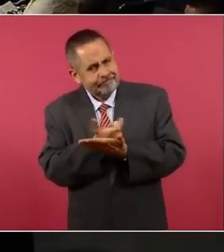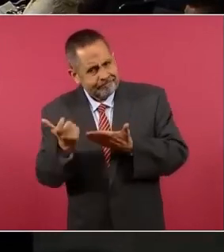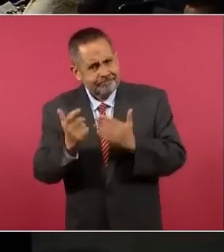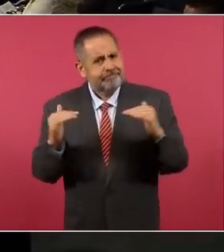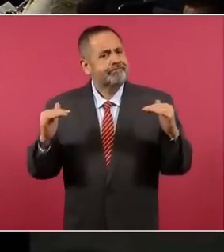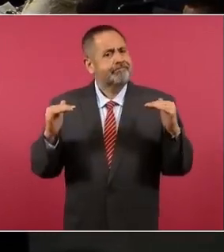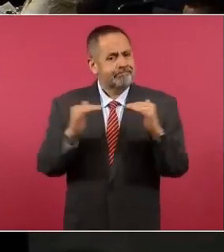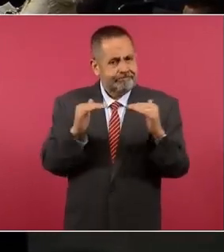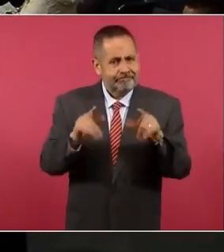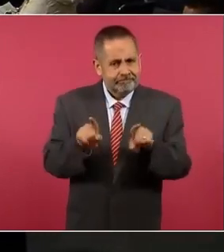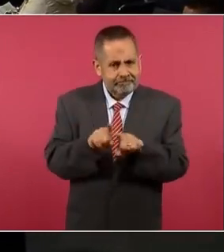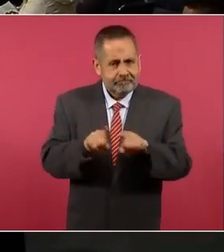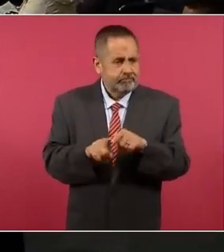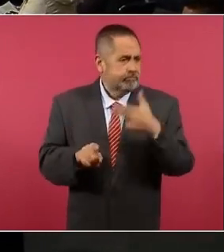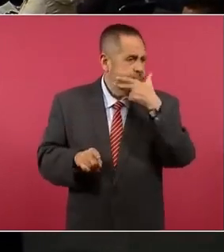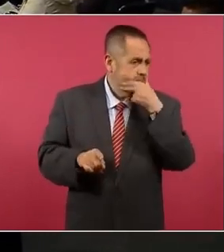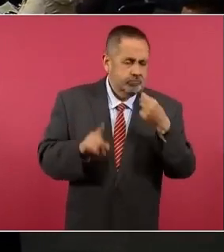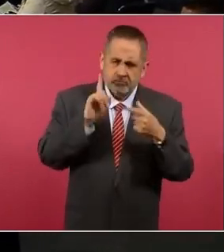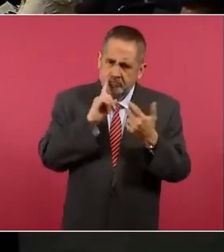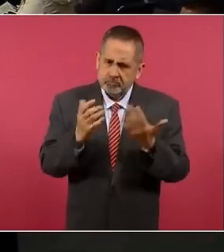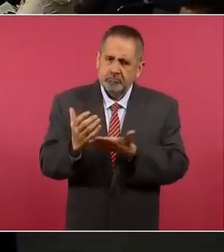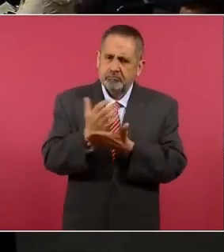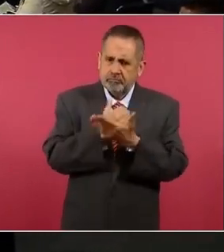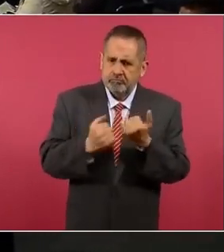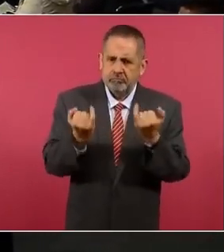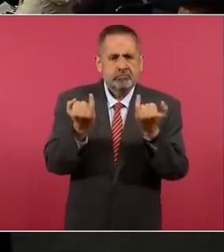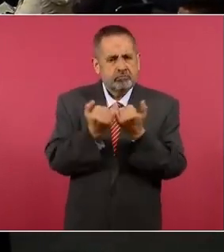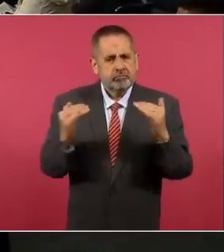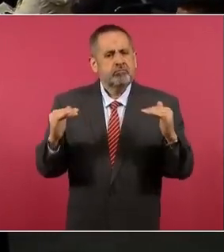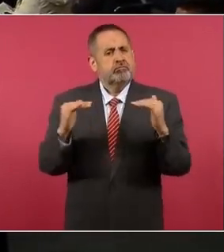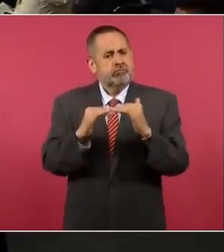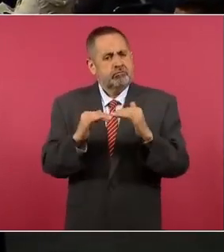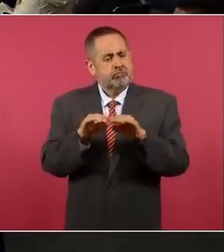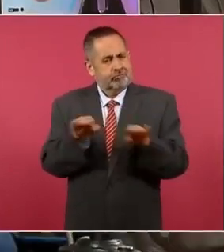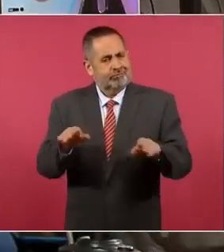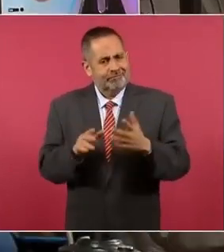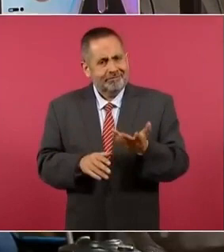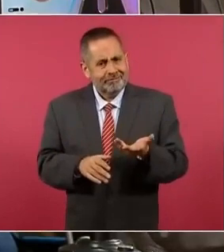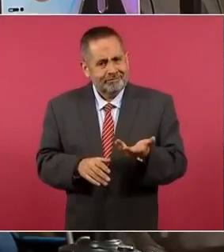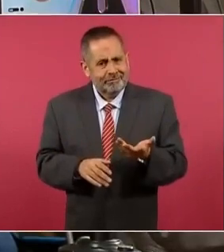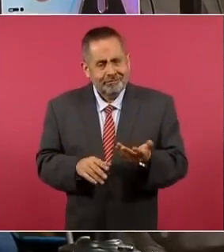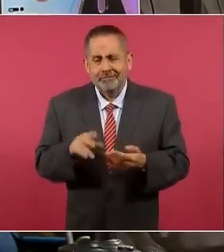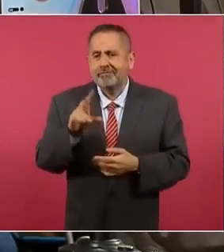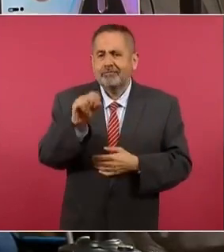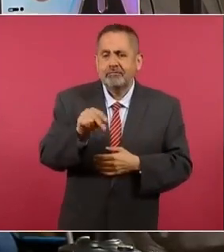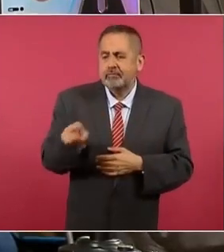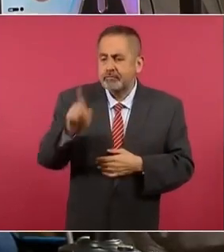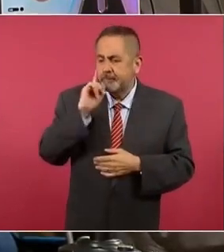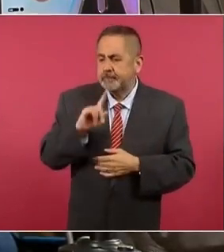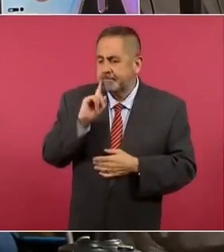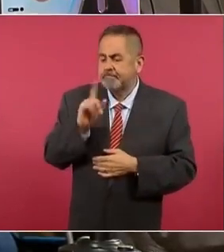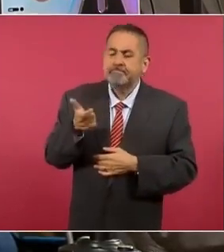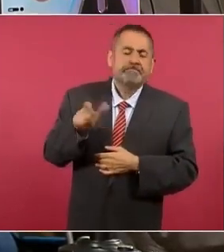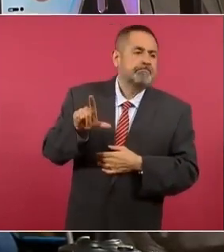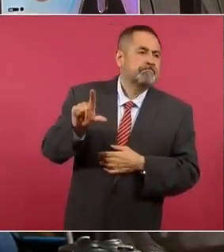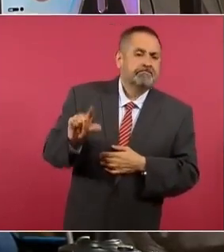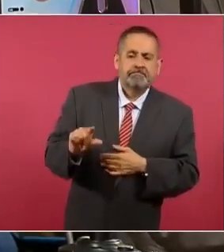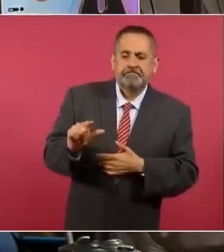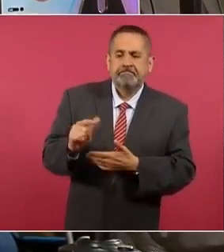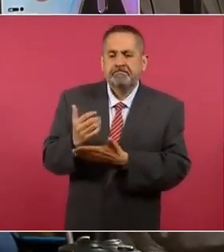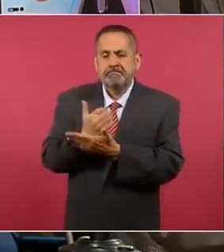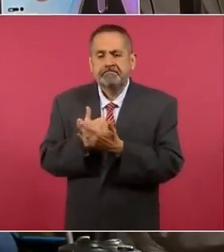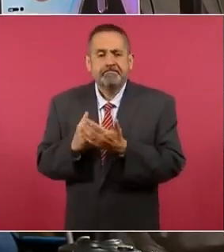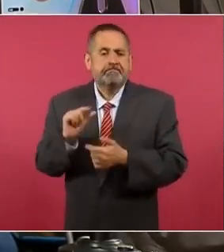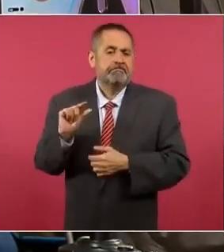salarios de los hombres y de las mujeres sin que sea el hecho de ser mujeres una percepción